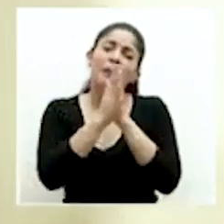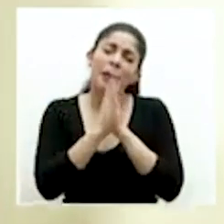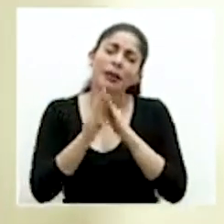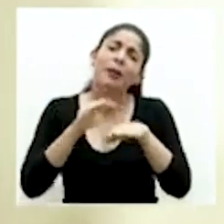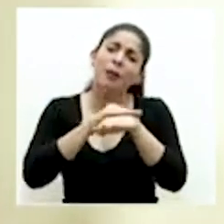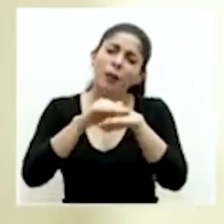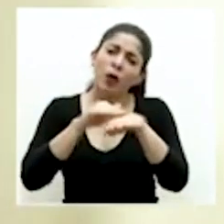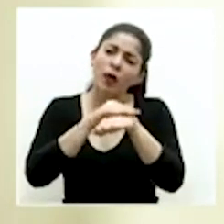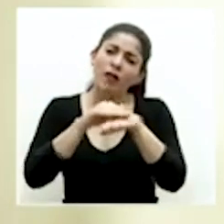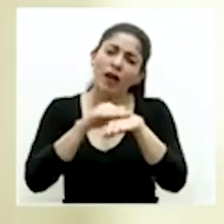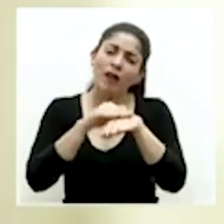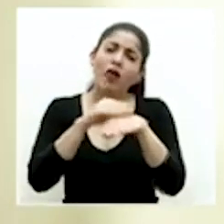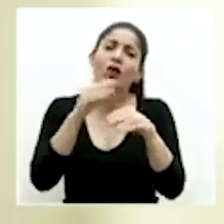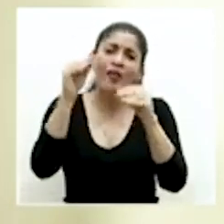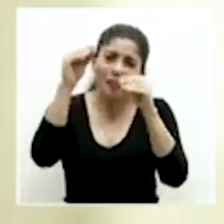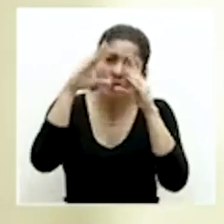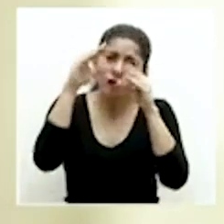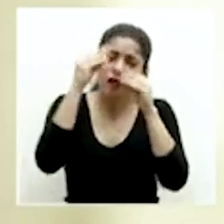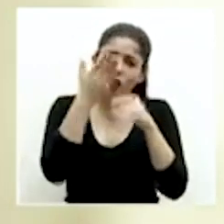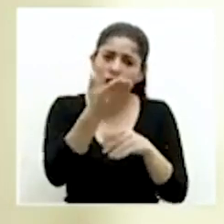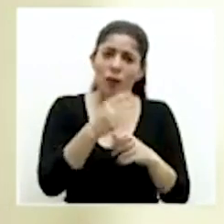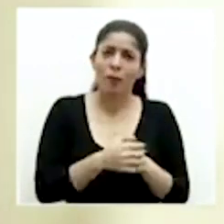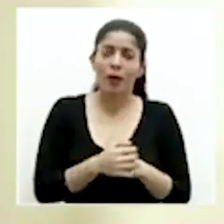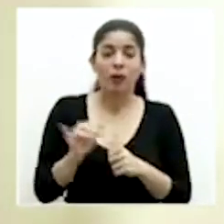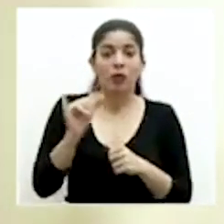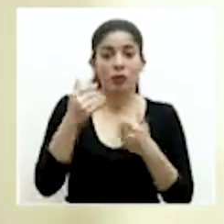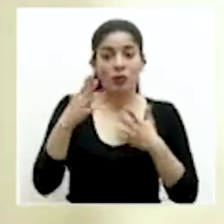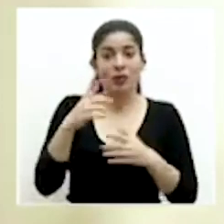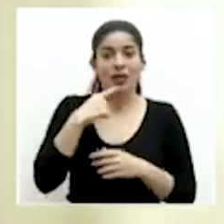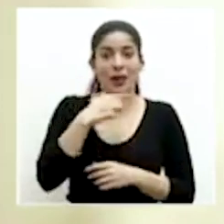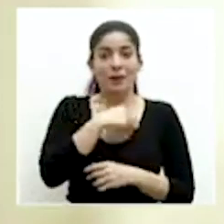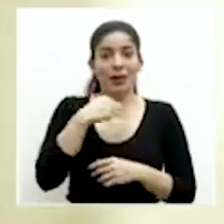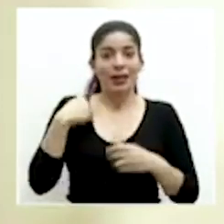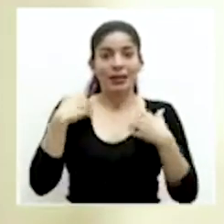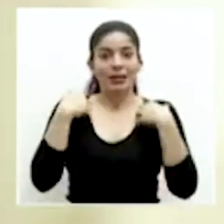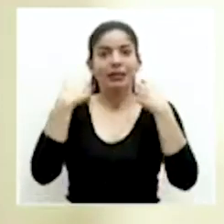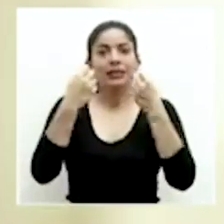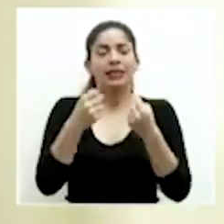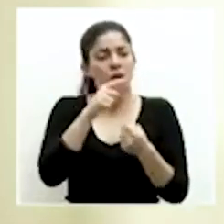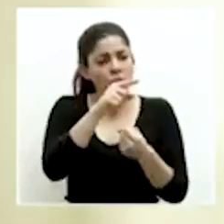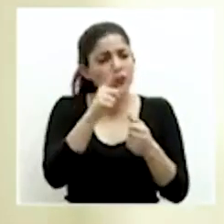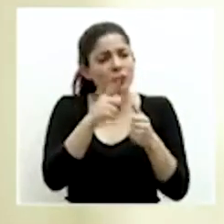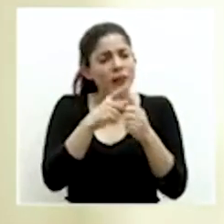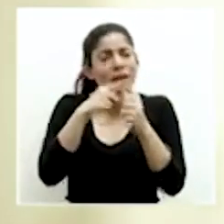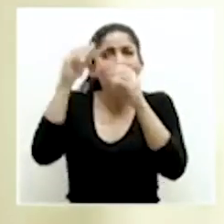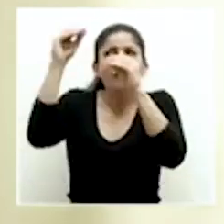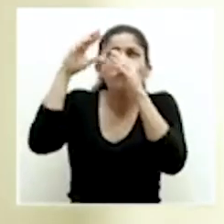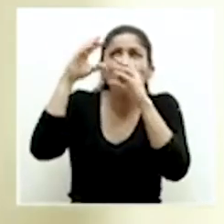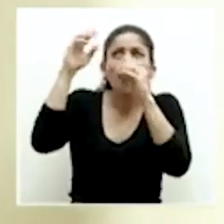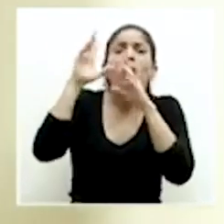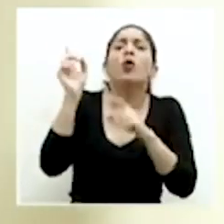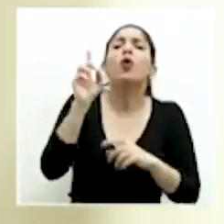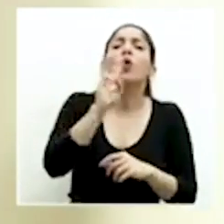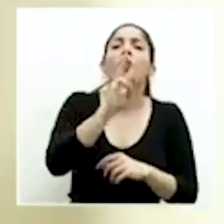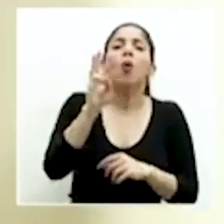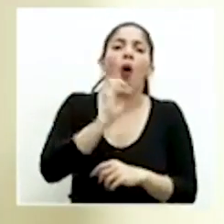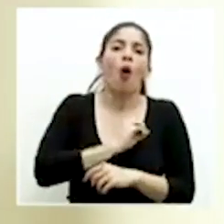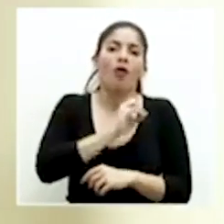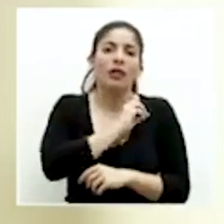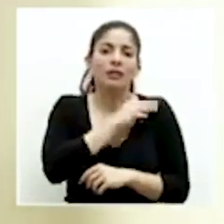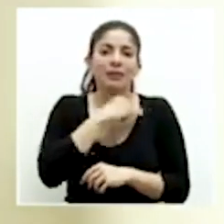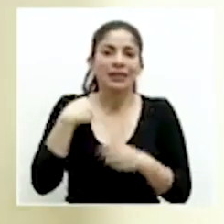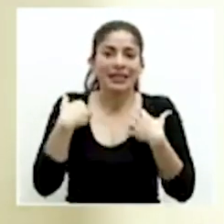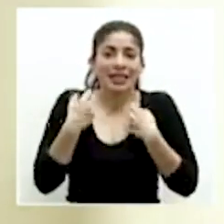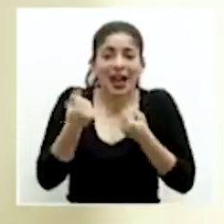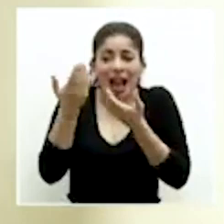por favor, se informen, tal como lo ha hecho el señor ministro de Salud, que se informen en las páginas oficiales del Ministerio